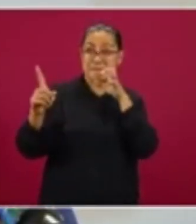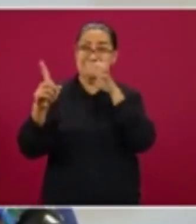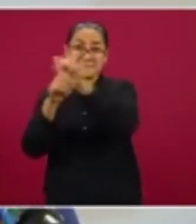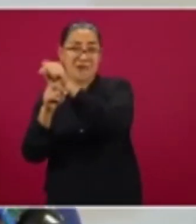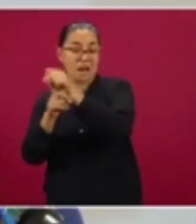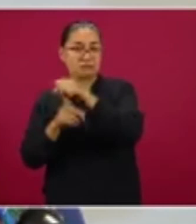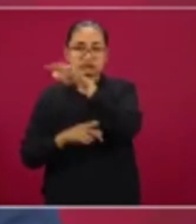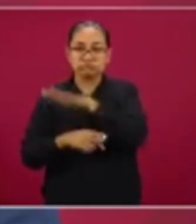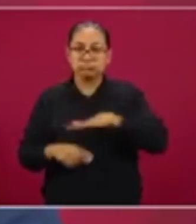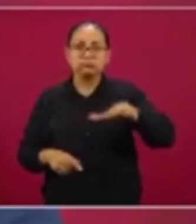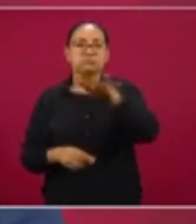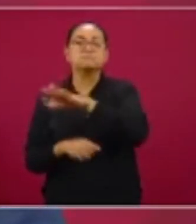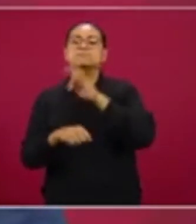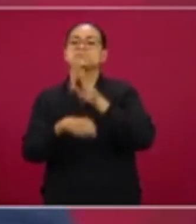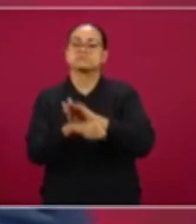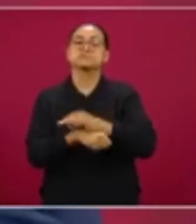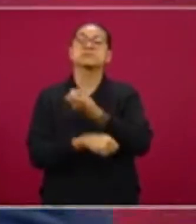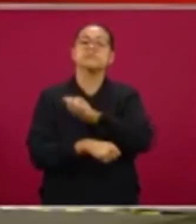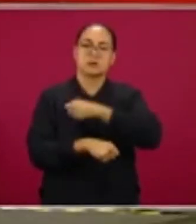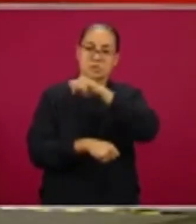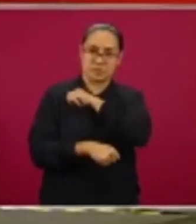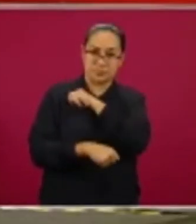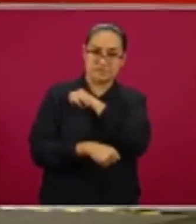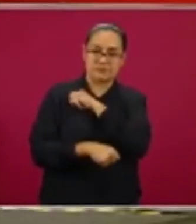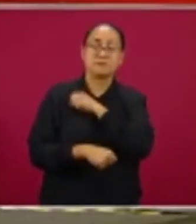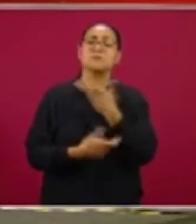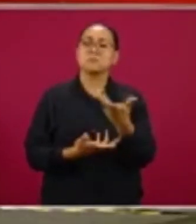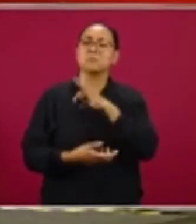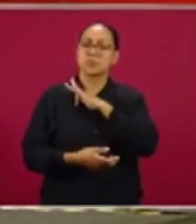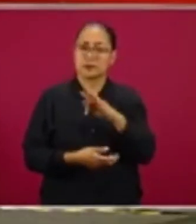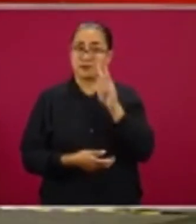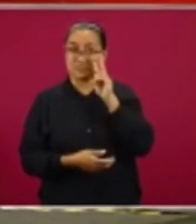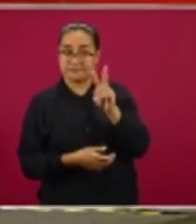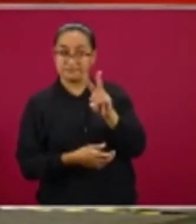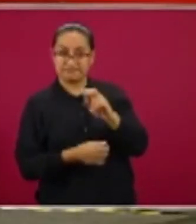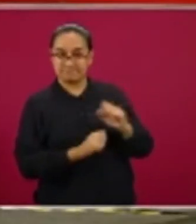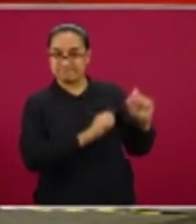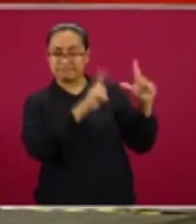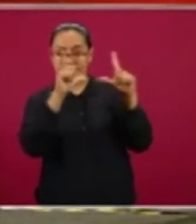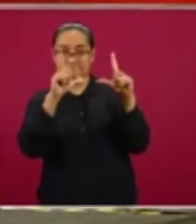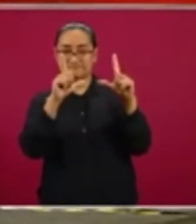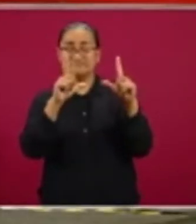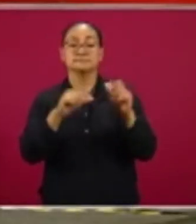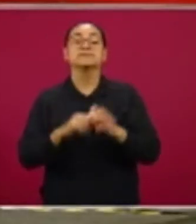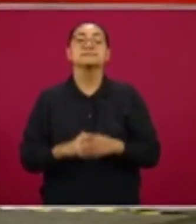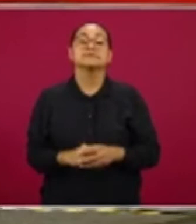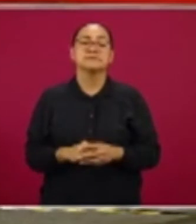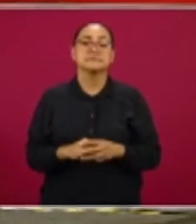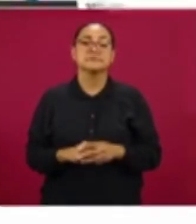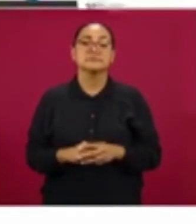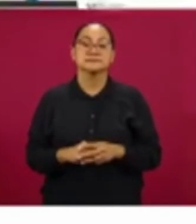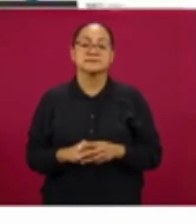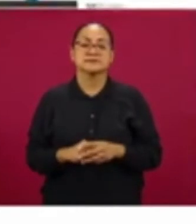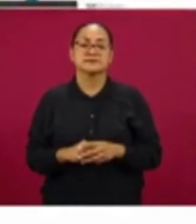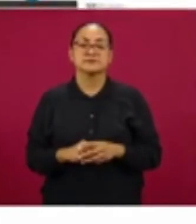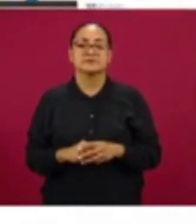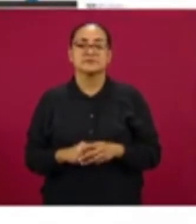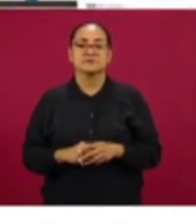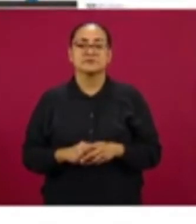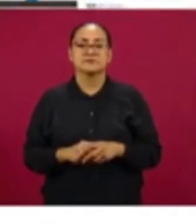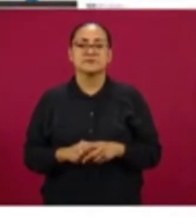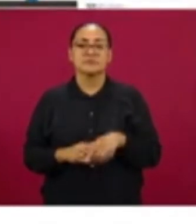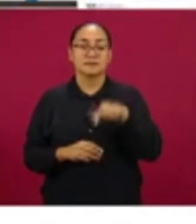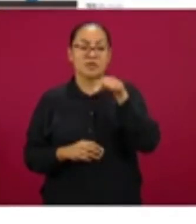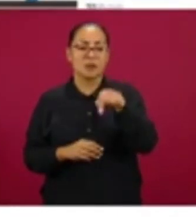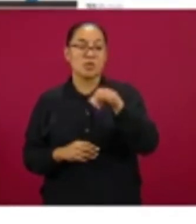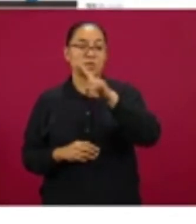tiempos. La imagen que están viendo fue elaborada por el Instituto Nacional de Salud Pública, que dirige el doctor Juan Rivera Domarco,